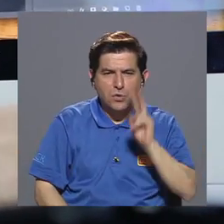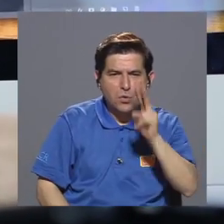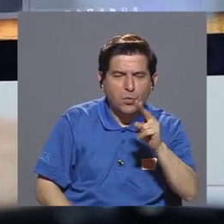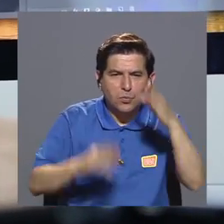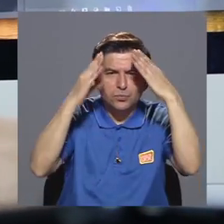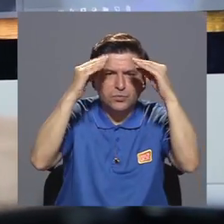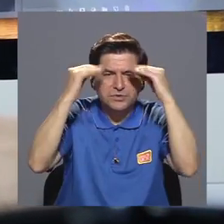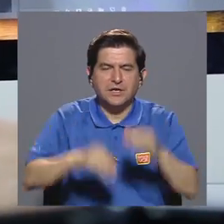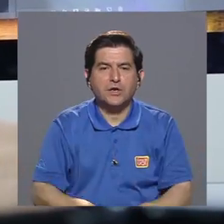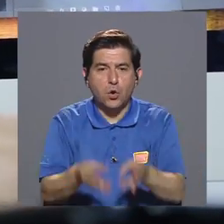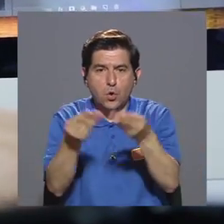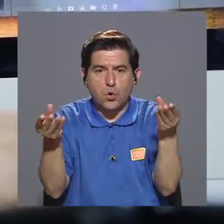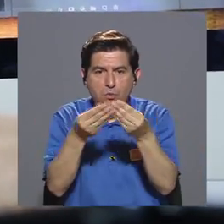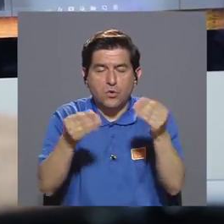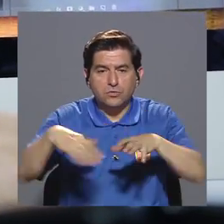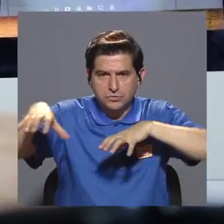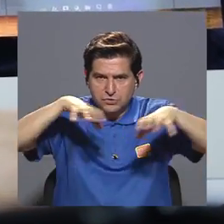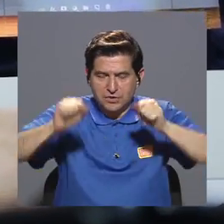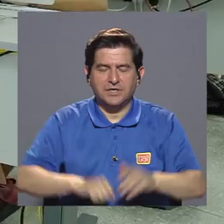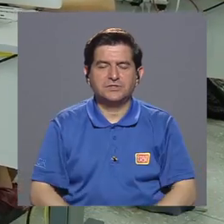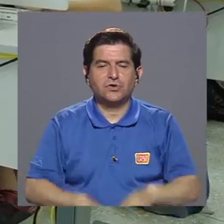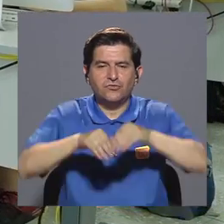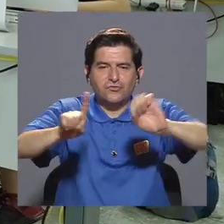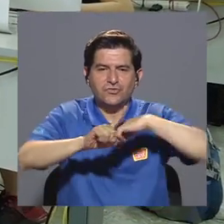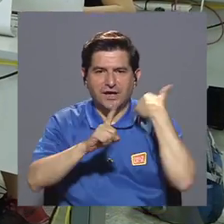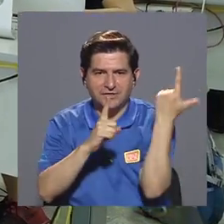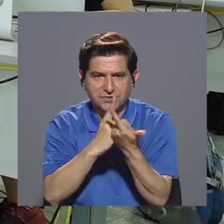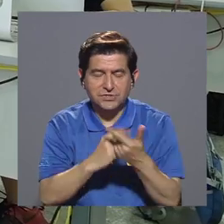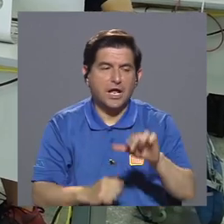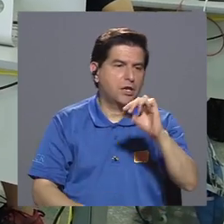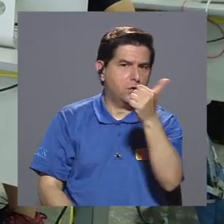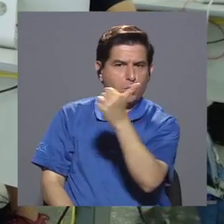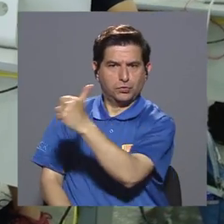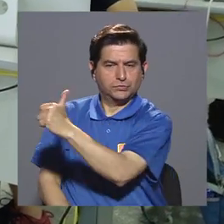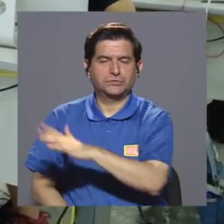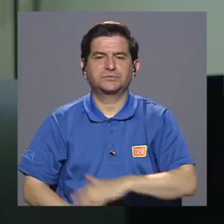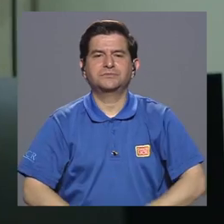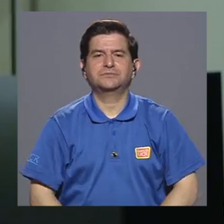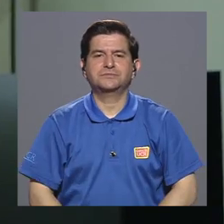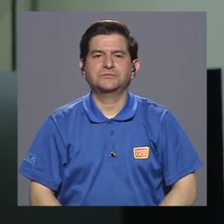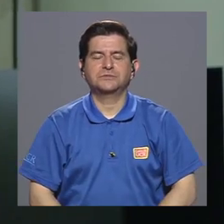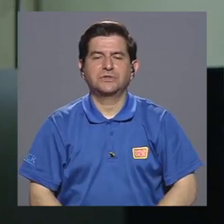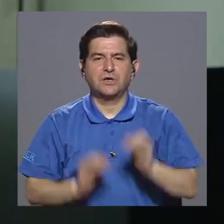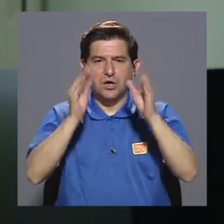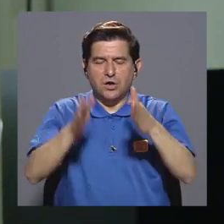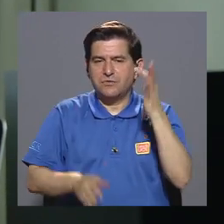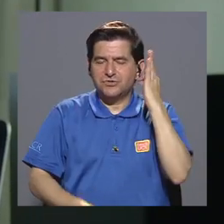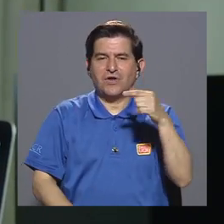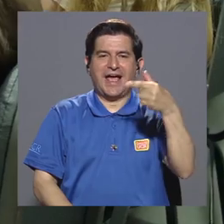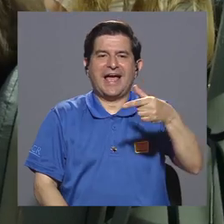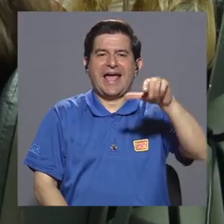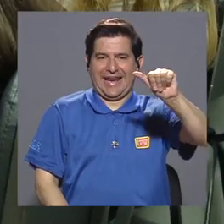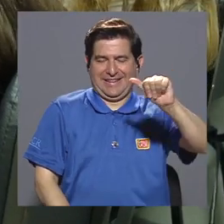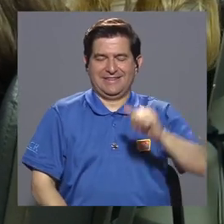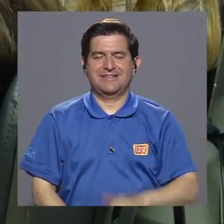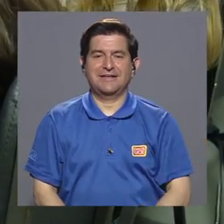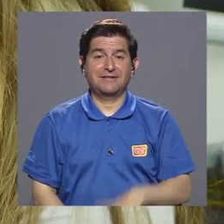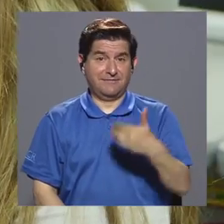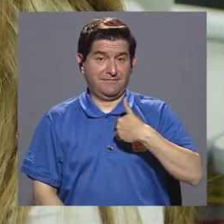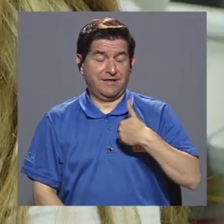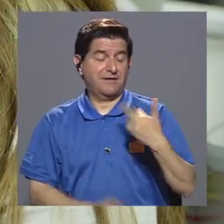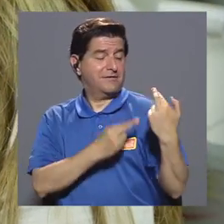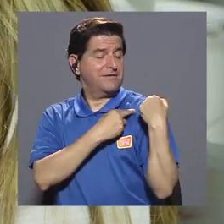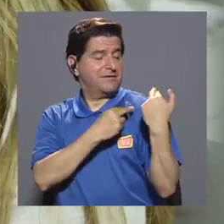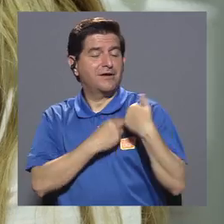visualización de datos, producción de eventos, redes sociales y muchas más. La profesora Gretel Aguilar, por ejemplo,